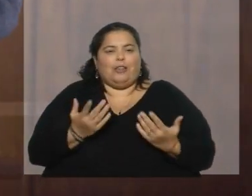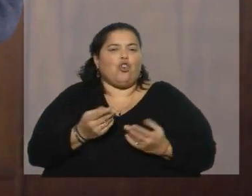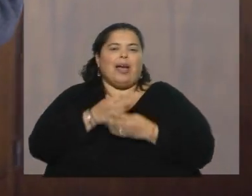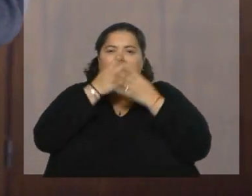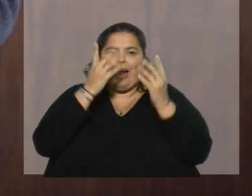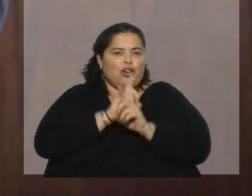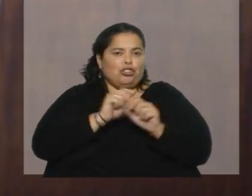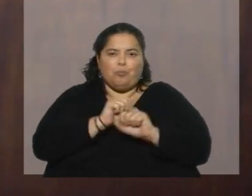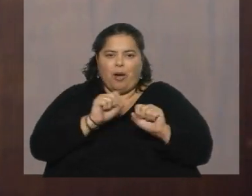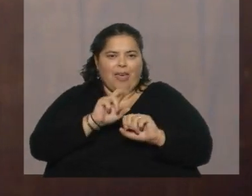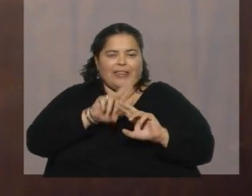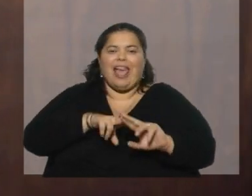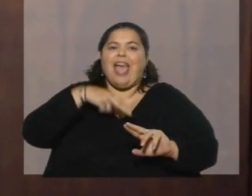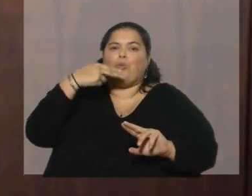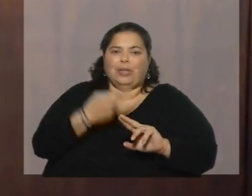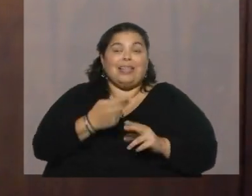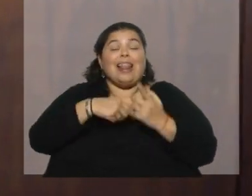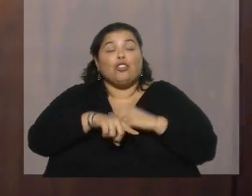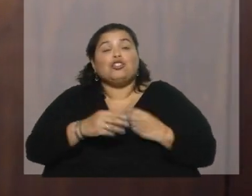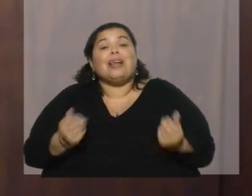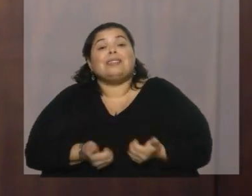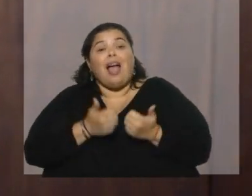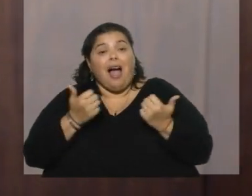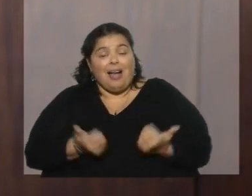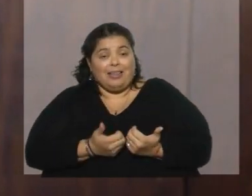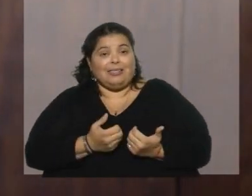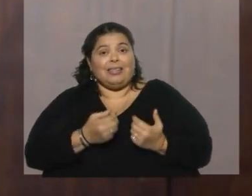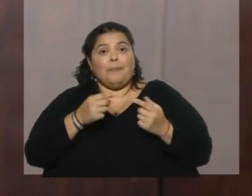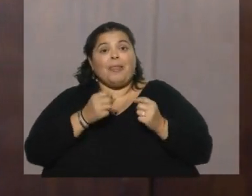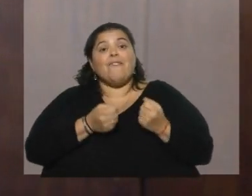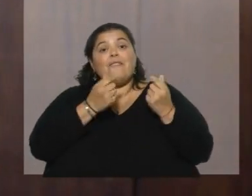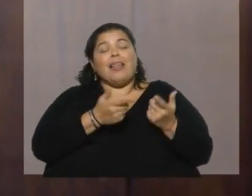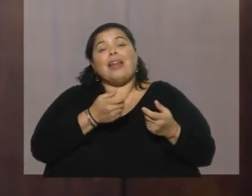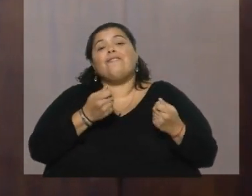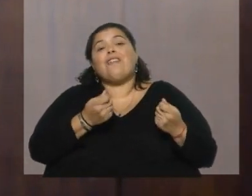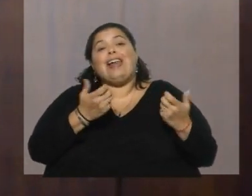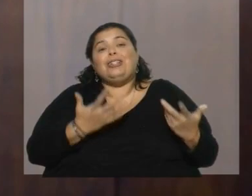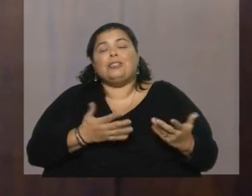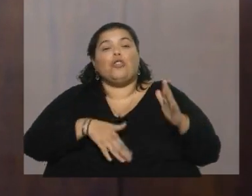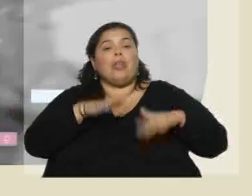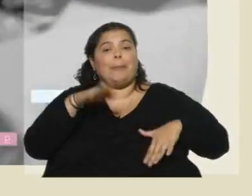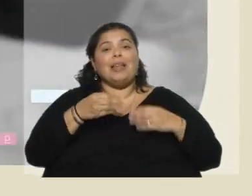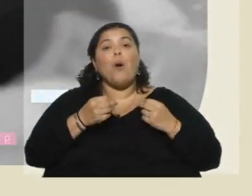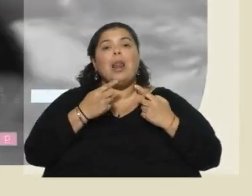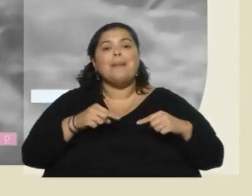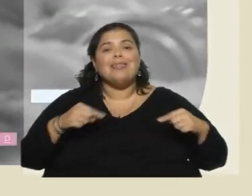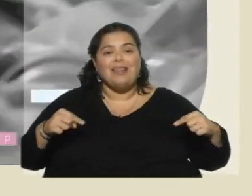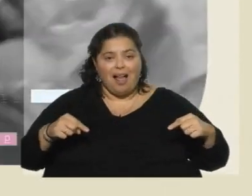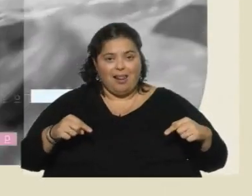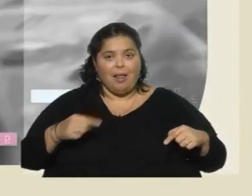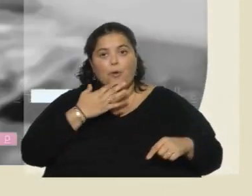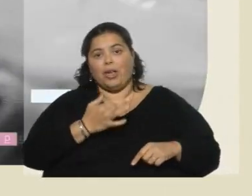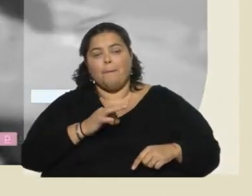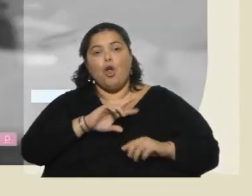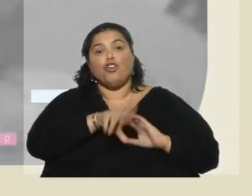reutilizar y a lo que se va a ir es a un medio de valorización que puede depender de cada material. En algunos casos podrá ser el